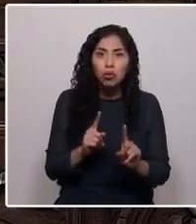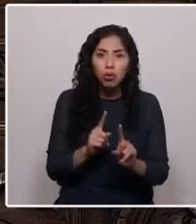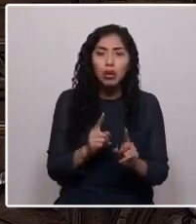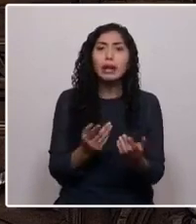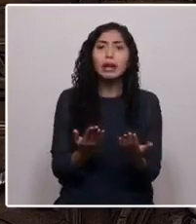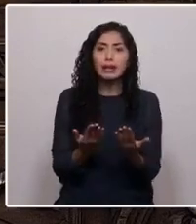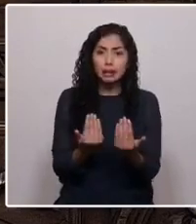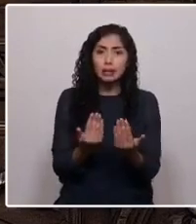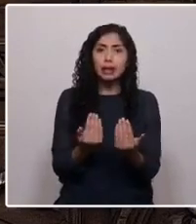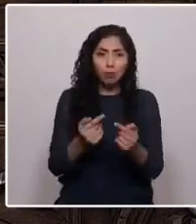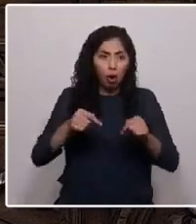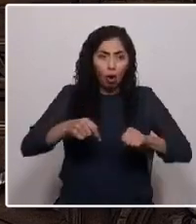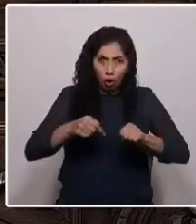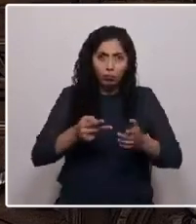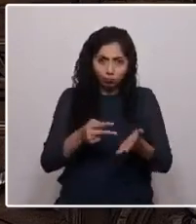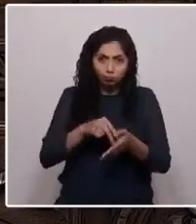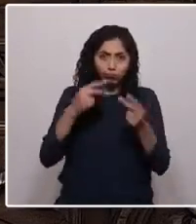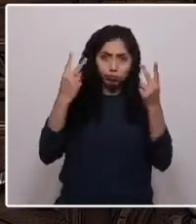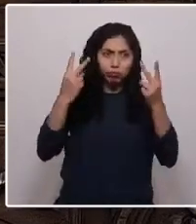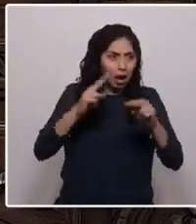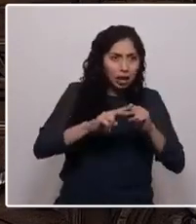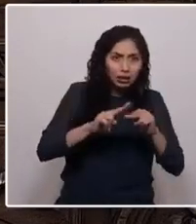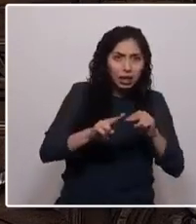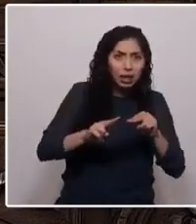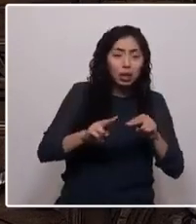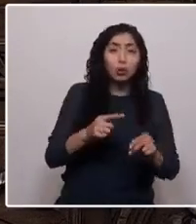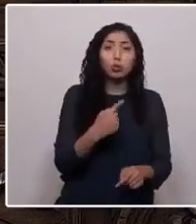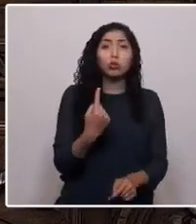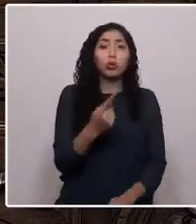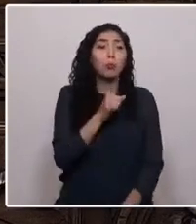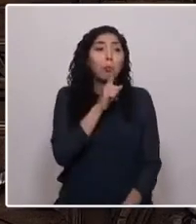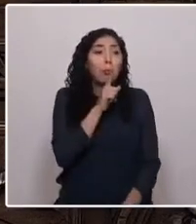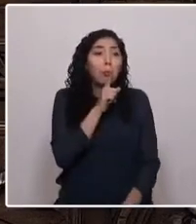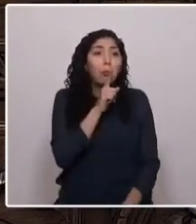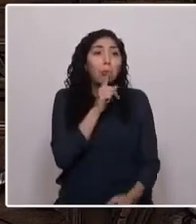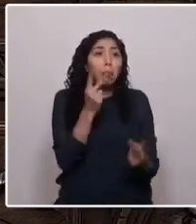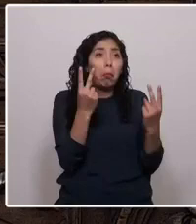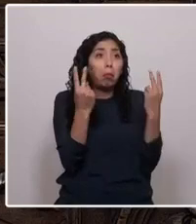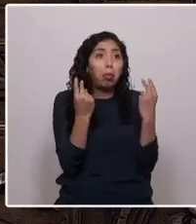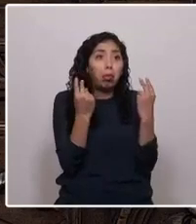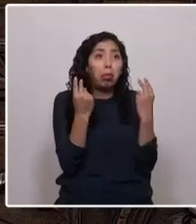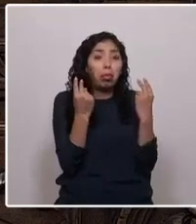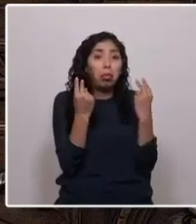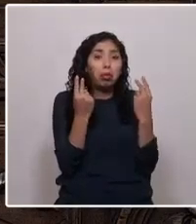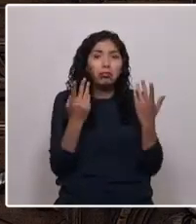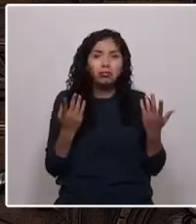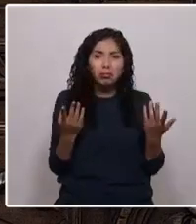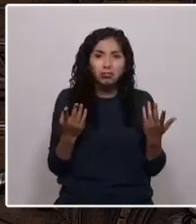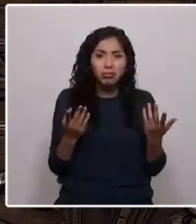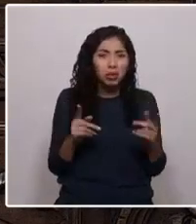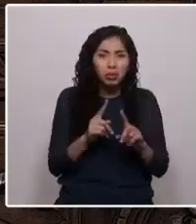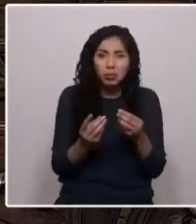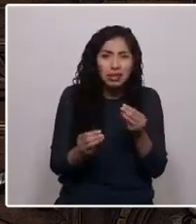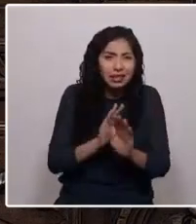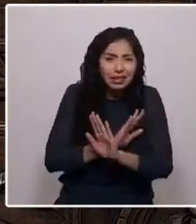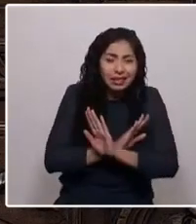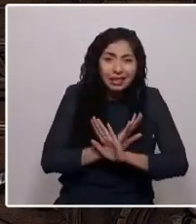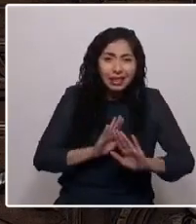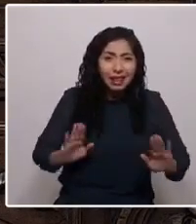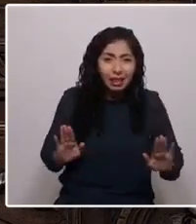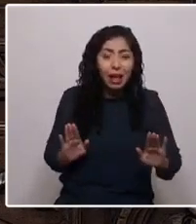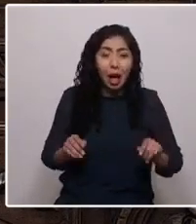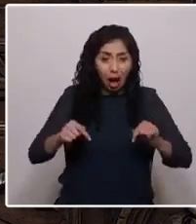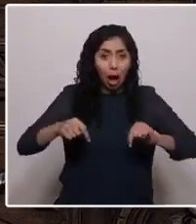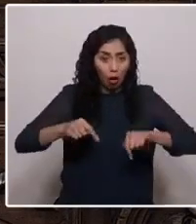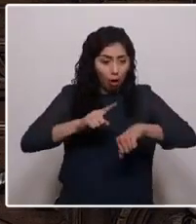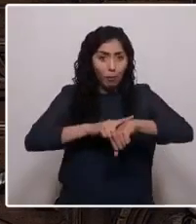dejar la inacción. Nada sucederá mientras sigamos guardando silencio y hablando la cobardía, la mentira y la tiranía. Llegó el